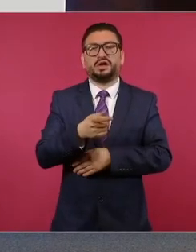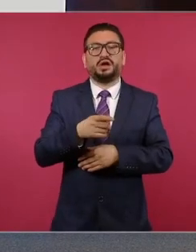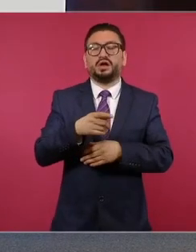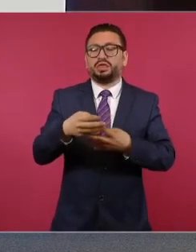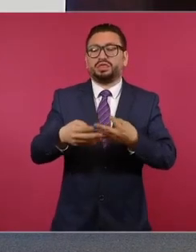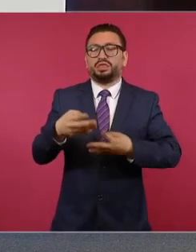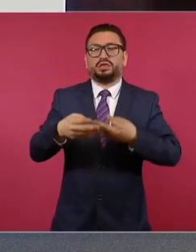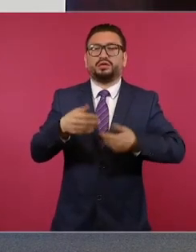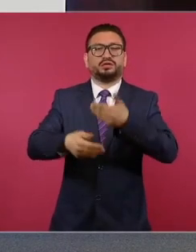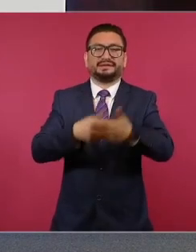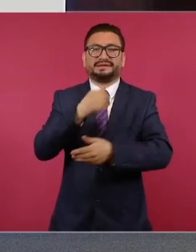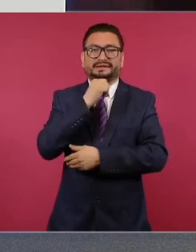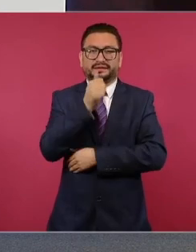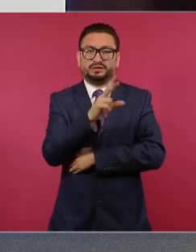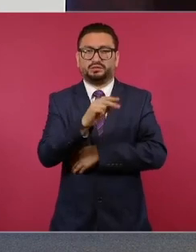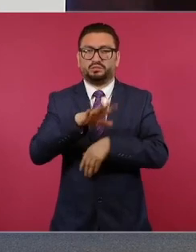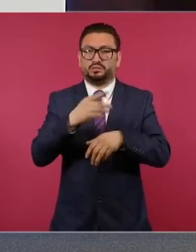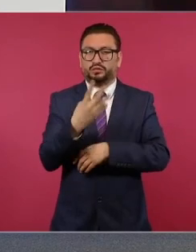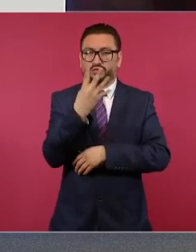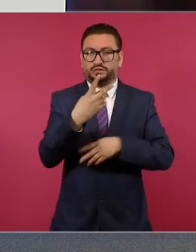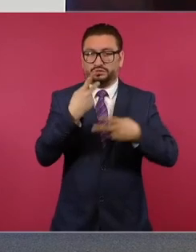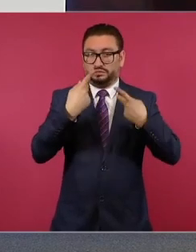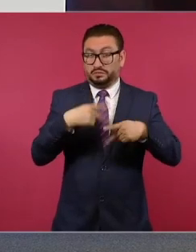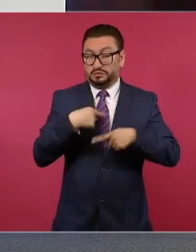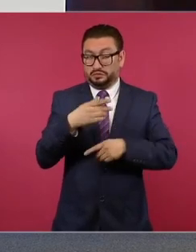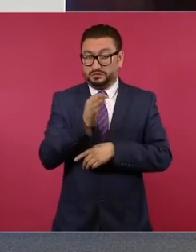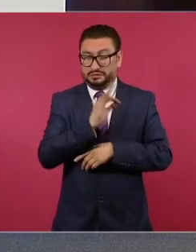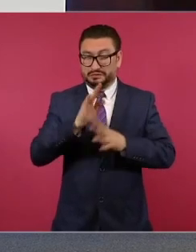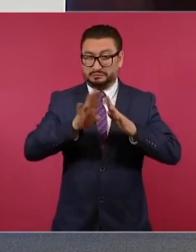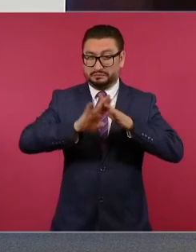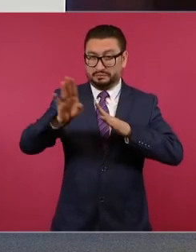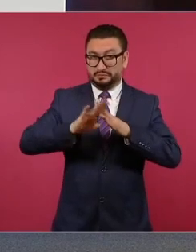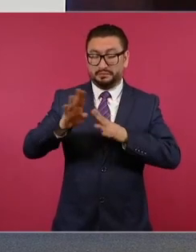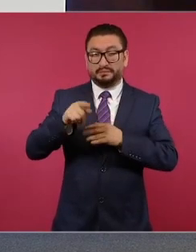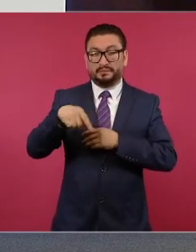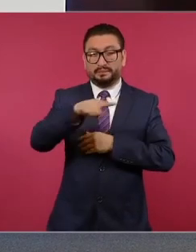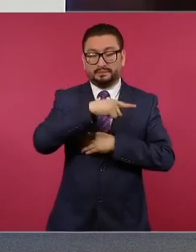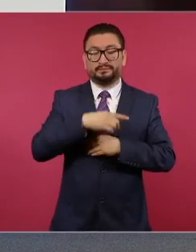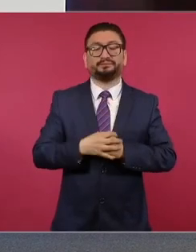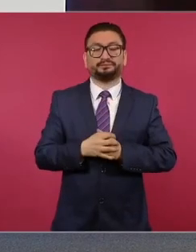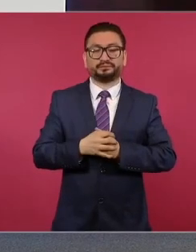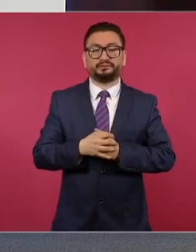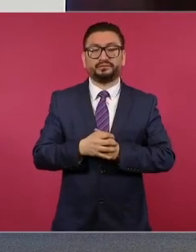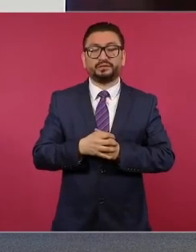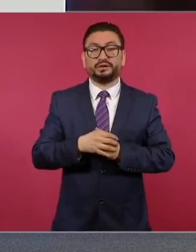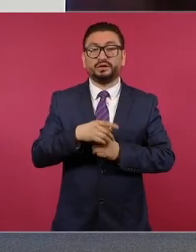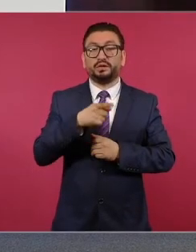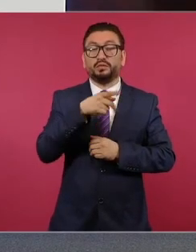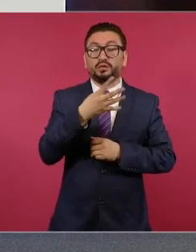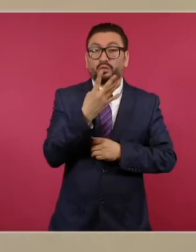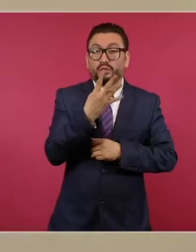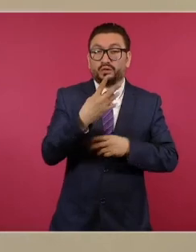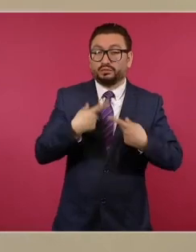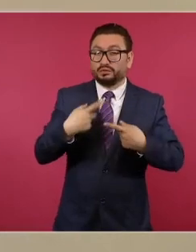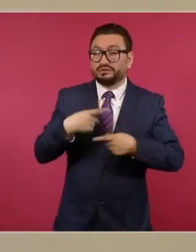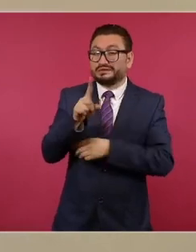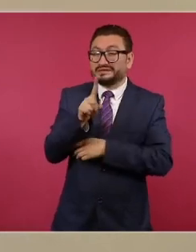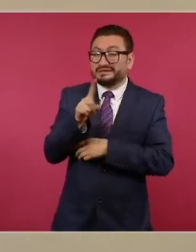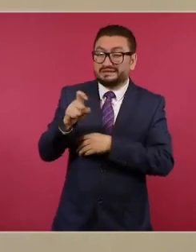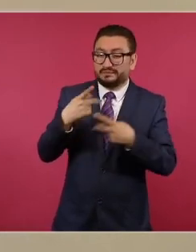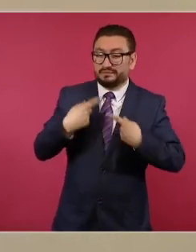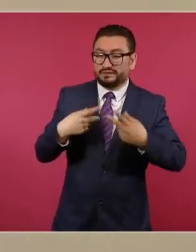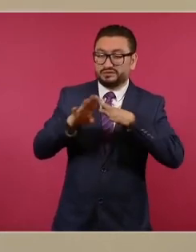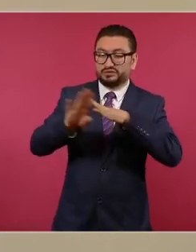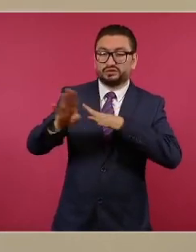proceso de los cuatro presuntos traficantes de migrantes que se encontraban resguardando a más de 100 migrantes